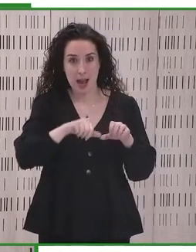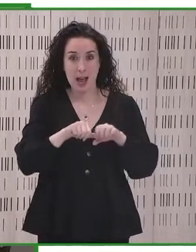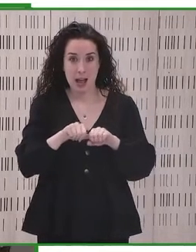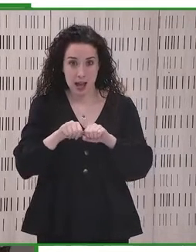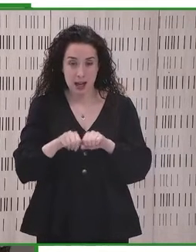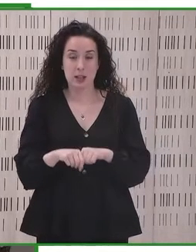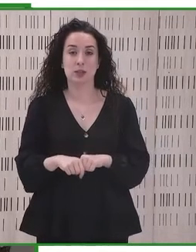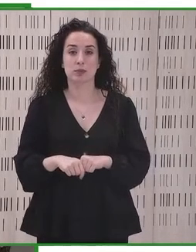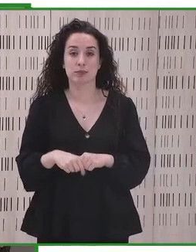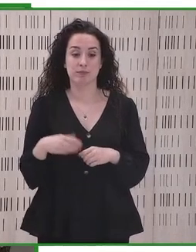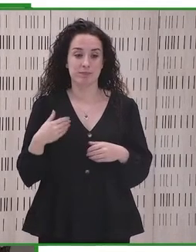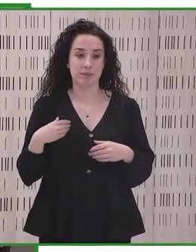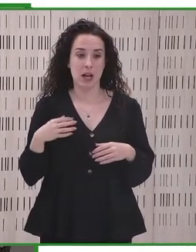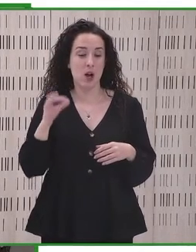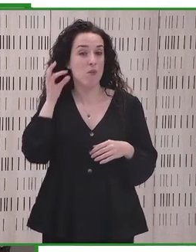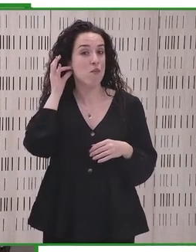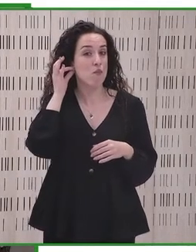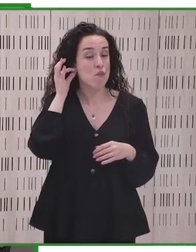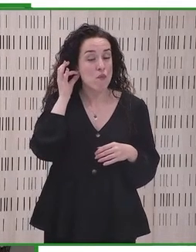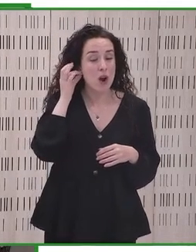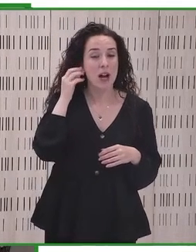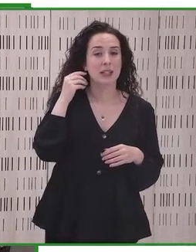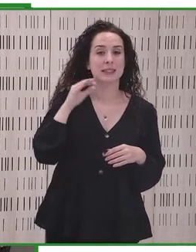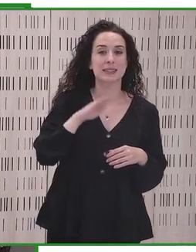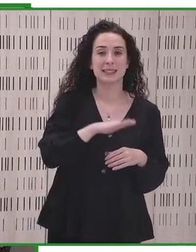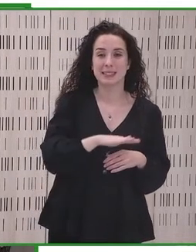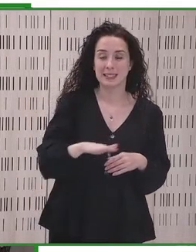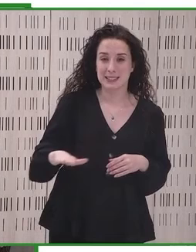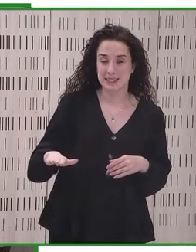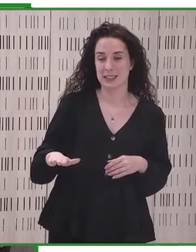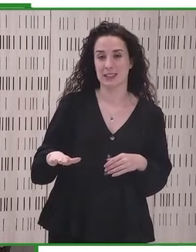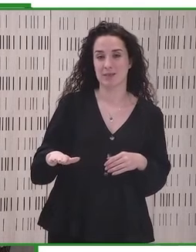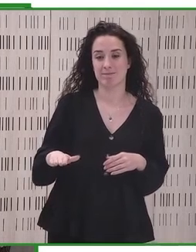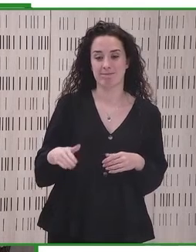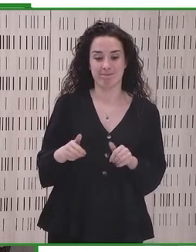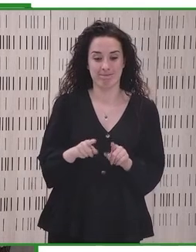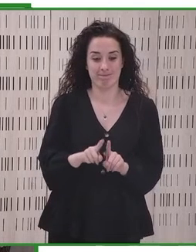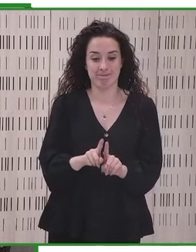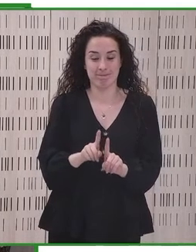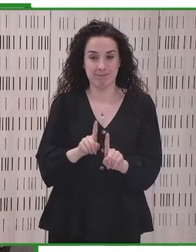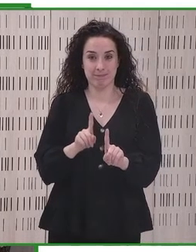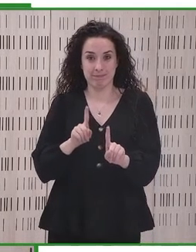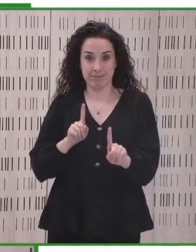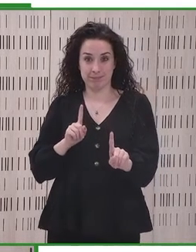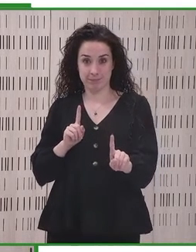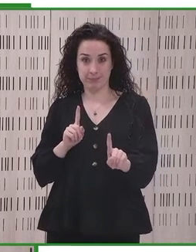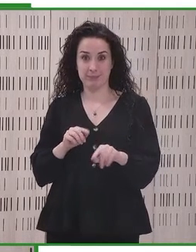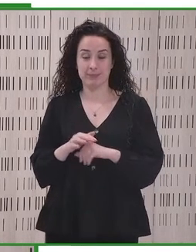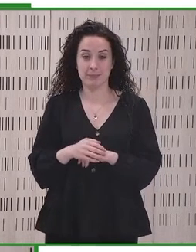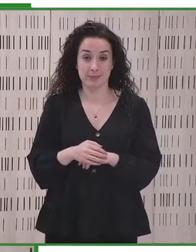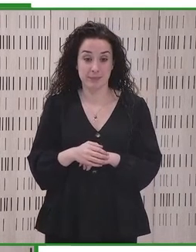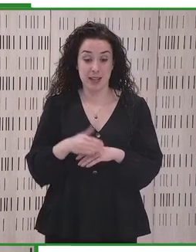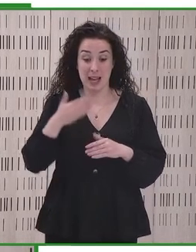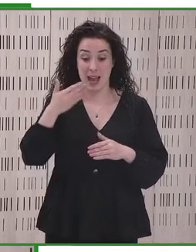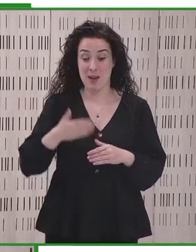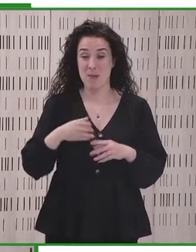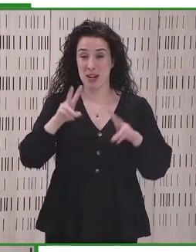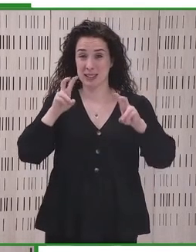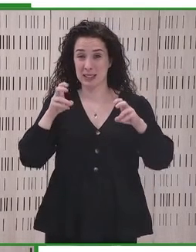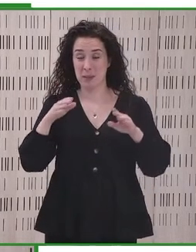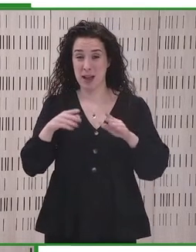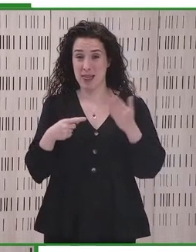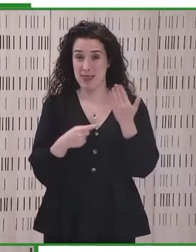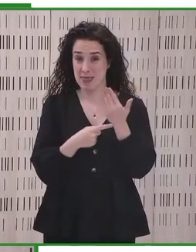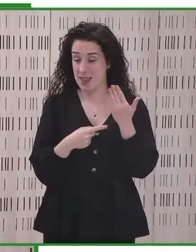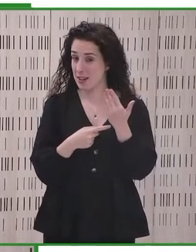particularmente las mujeres y las niñas se están quedando atrás. Es muy importante hablar de la tecnología. Yo